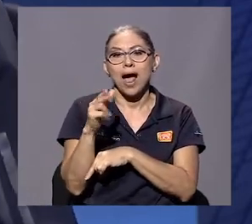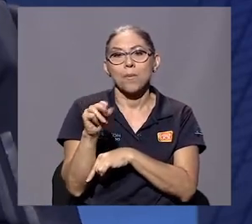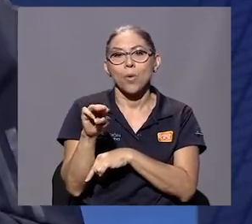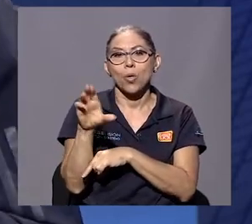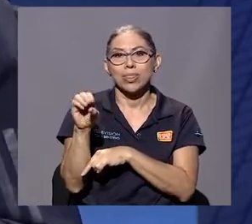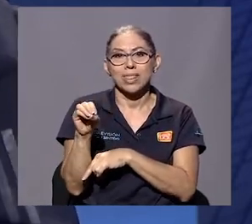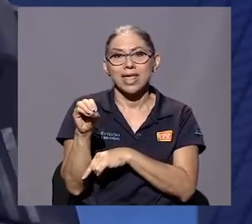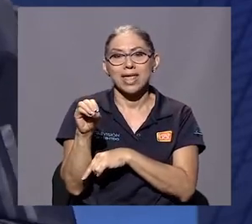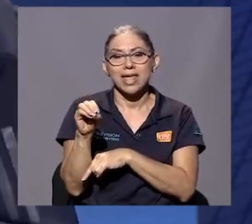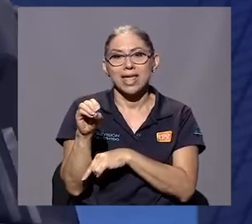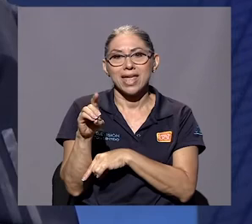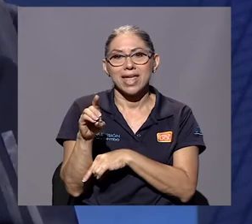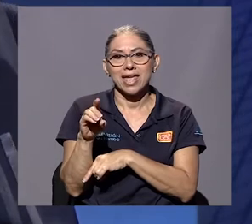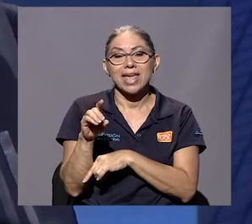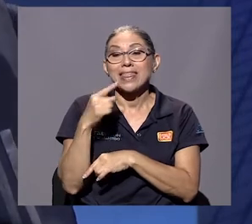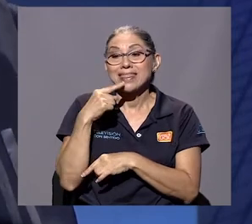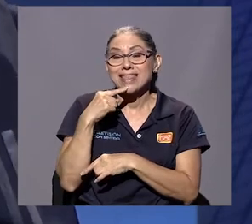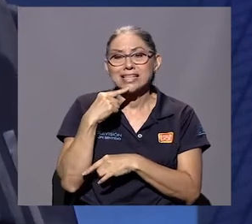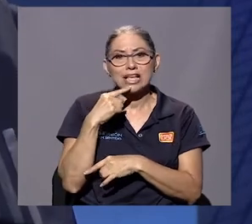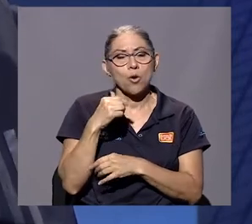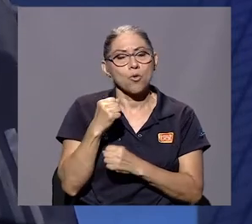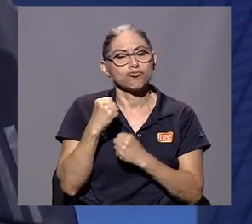por la gracia de Dios.